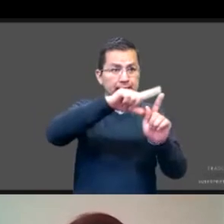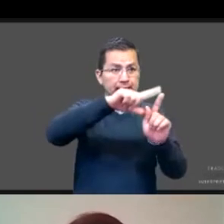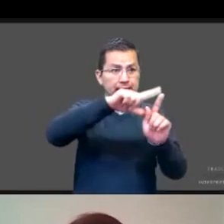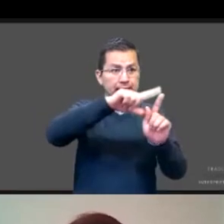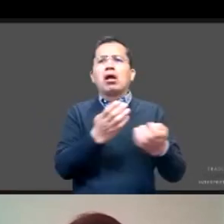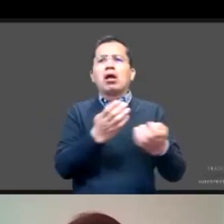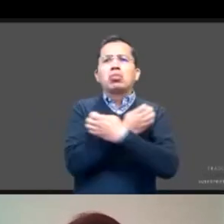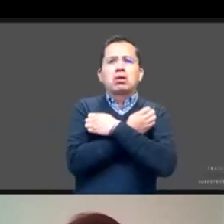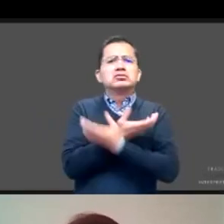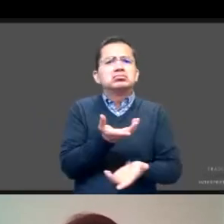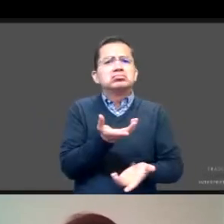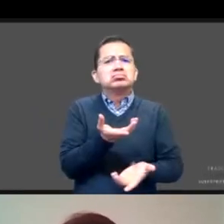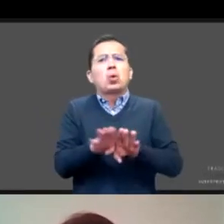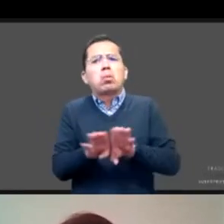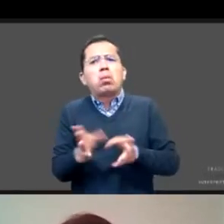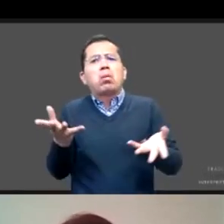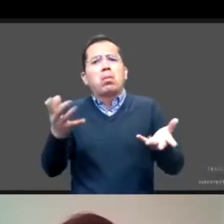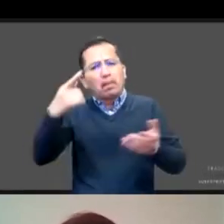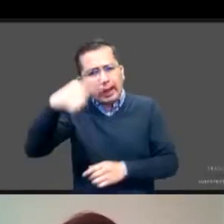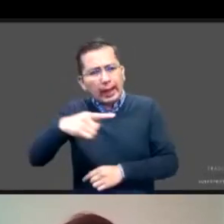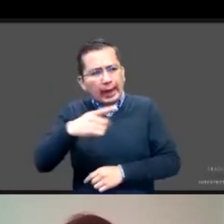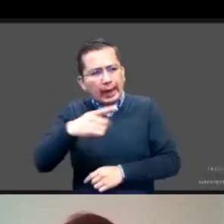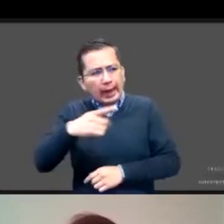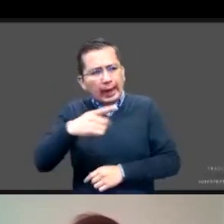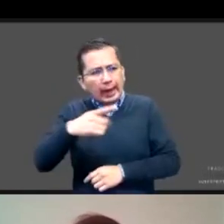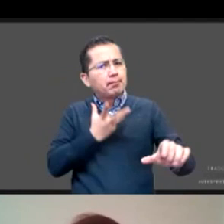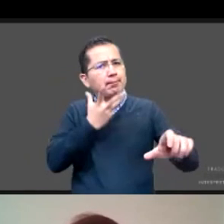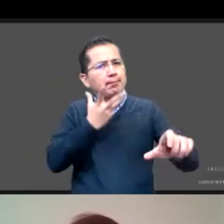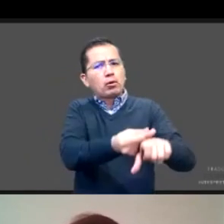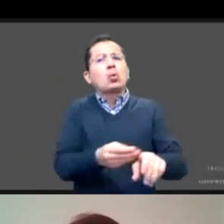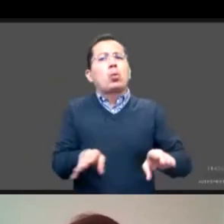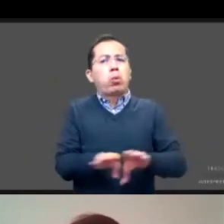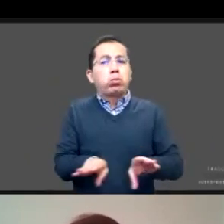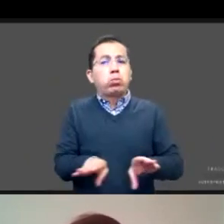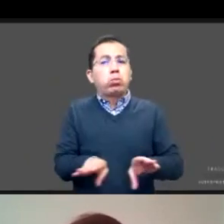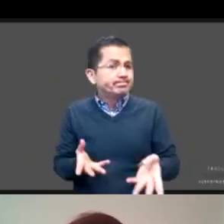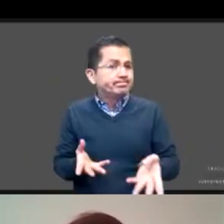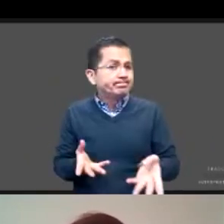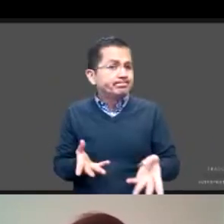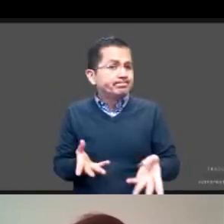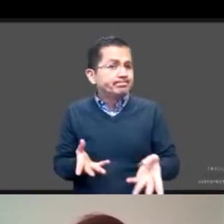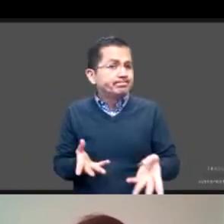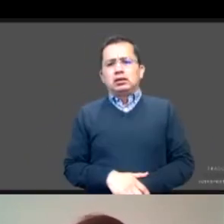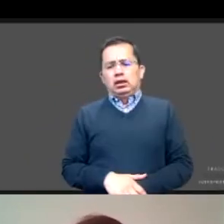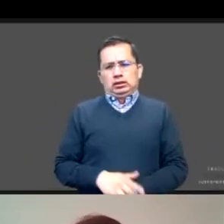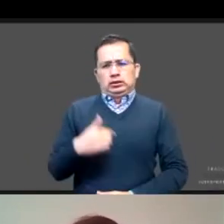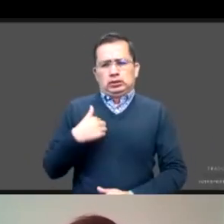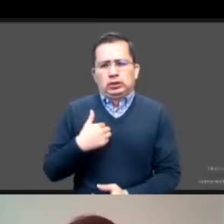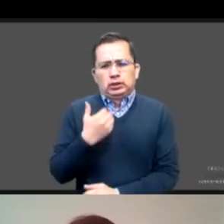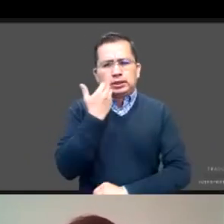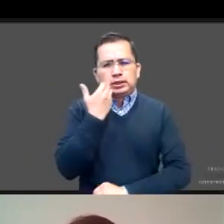decirlo de alguna manera, a esta realidad que hoy estamos enfrentando. Y me gustaría